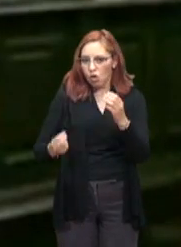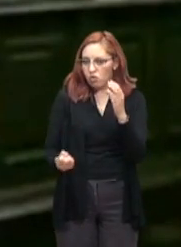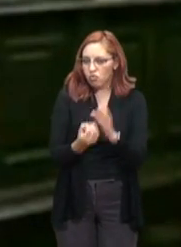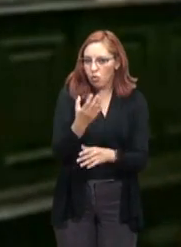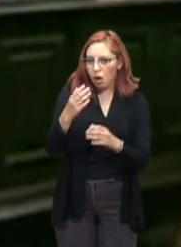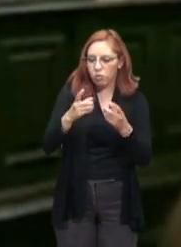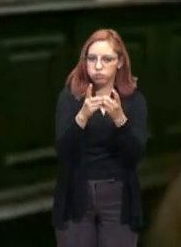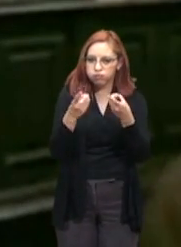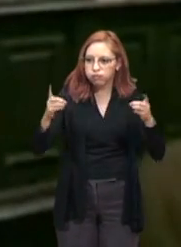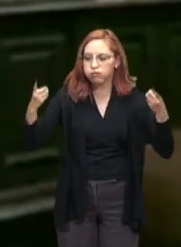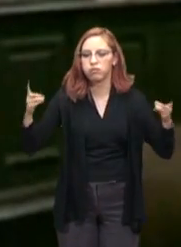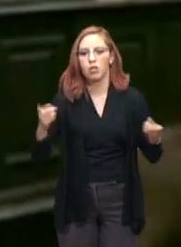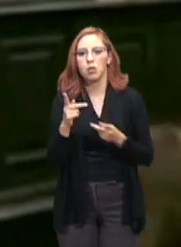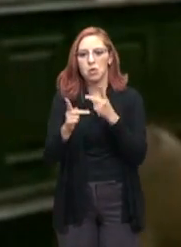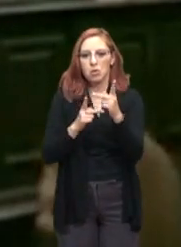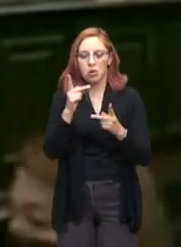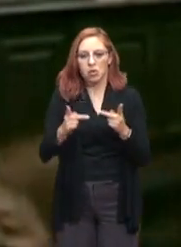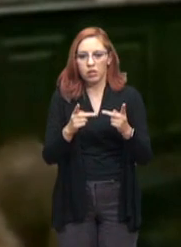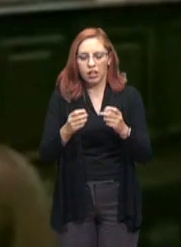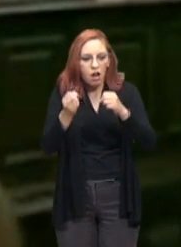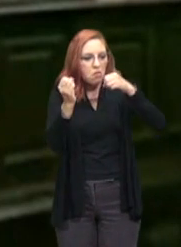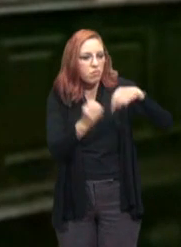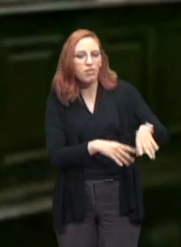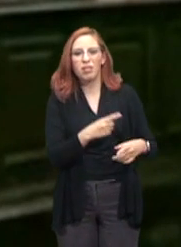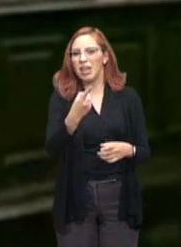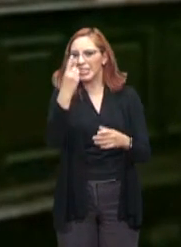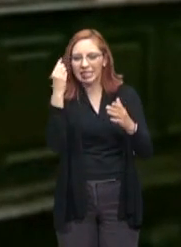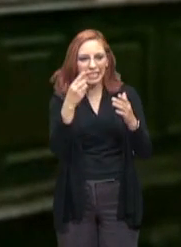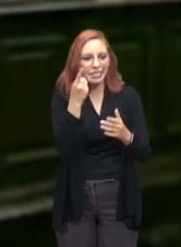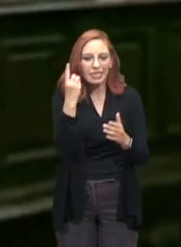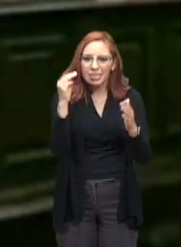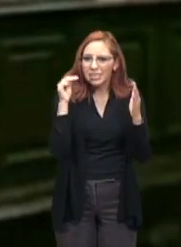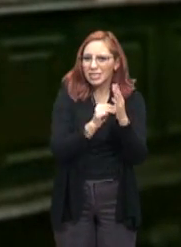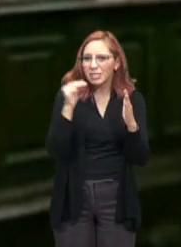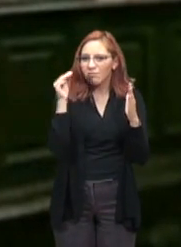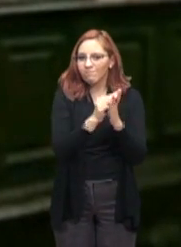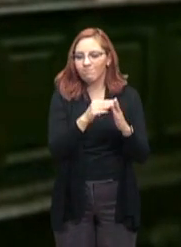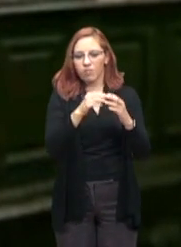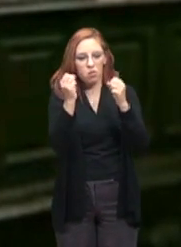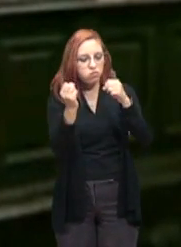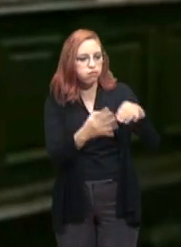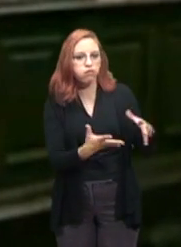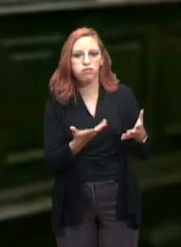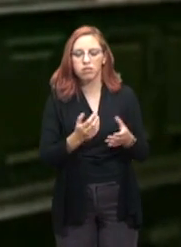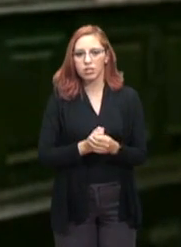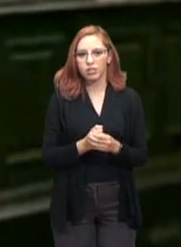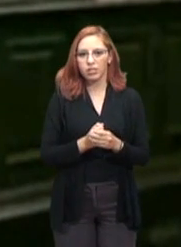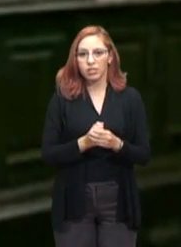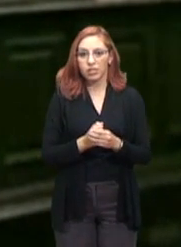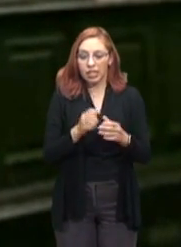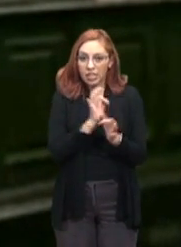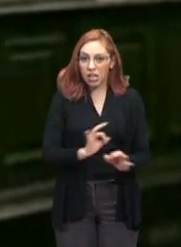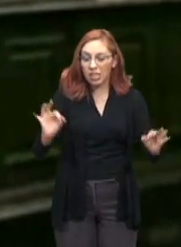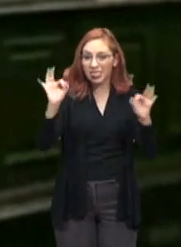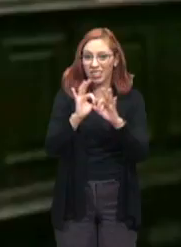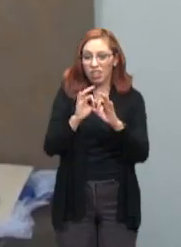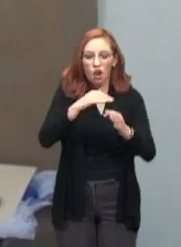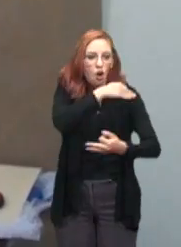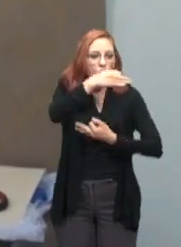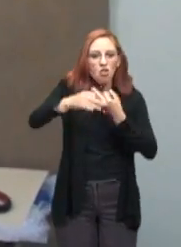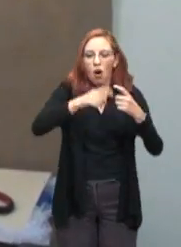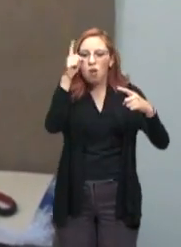Describió la decisión como si se hubiesen tirado a la basura miles de millones de pesos, al hacer énfasis que todo se traduce en pérdidas.